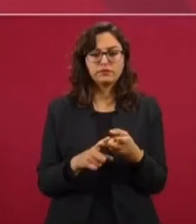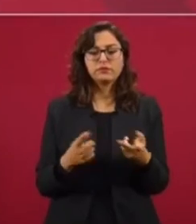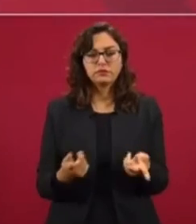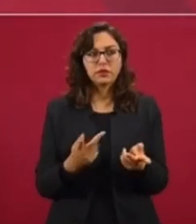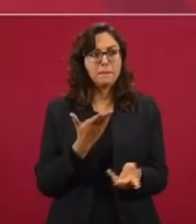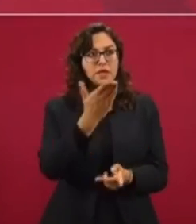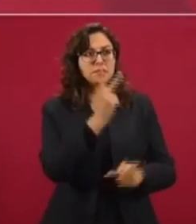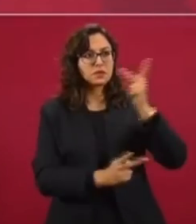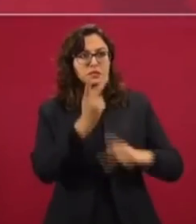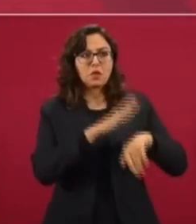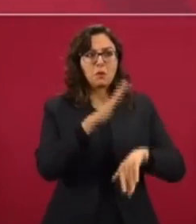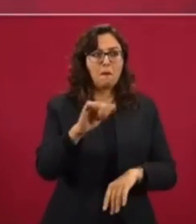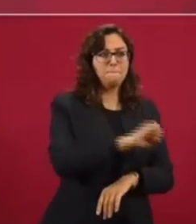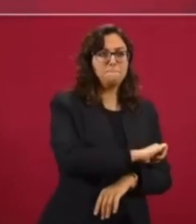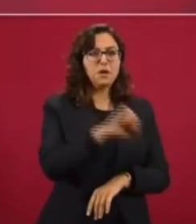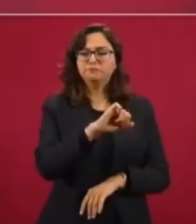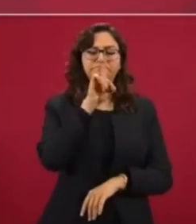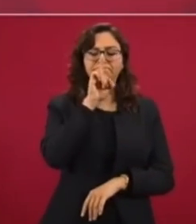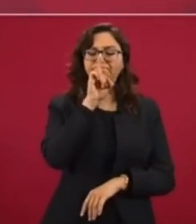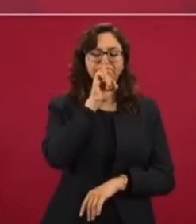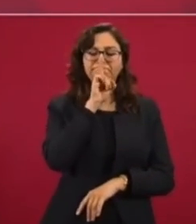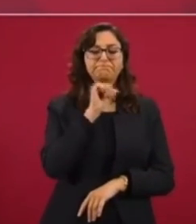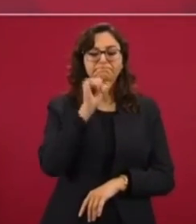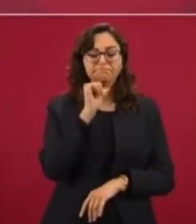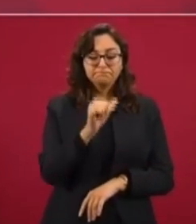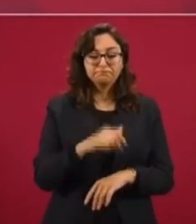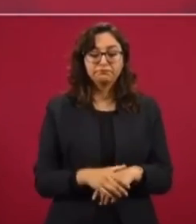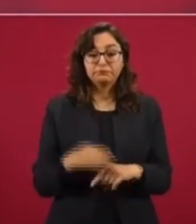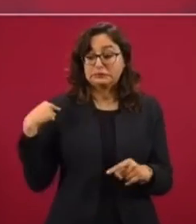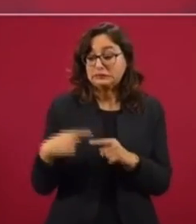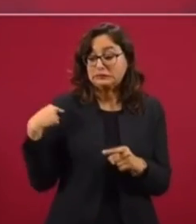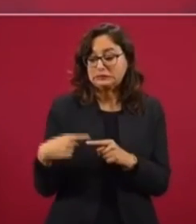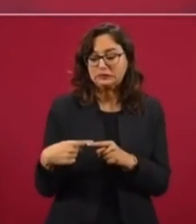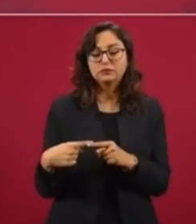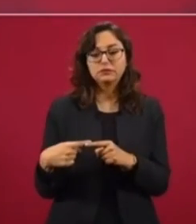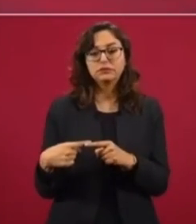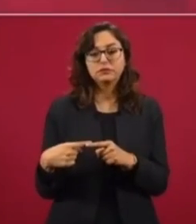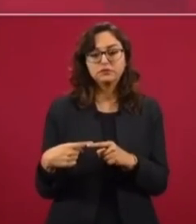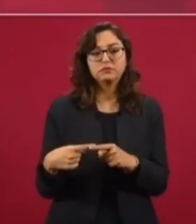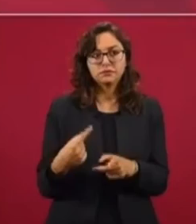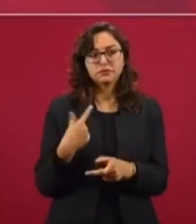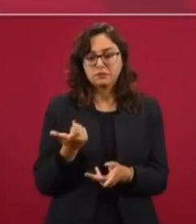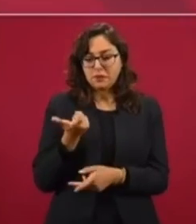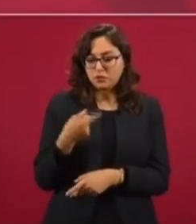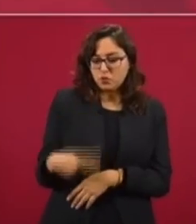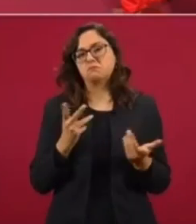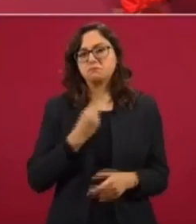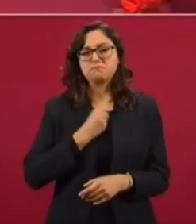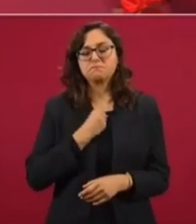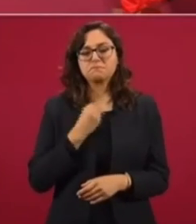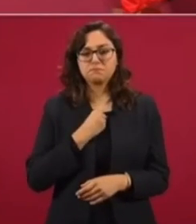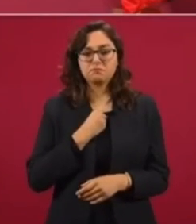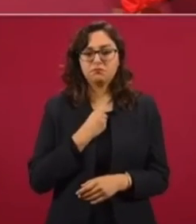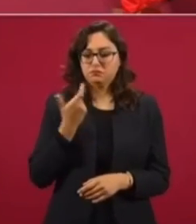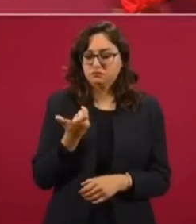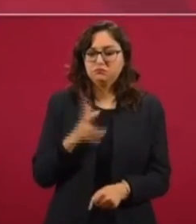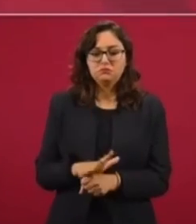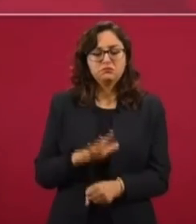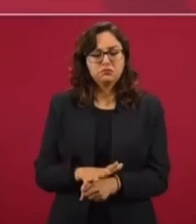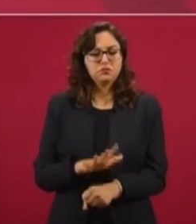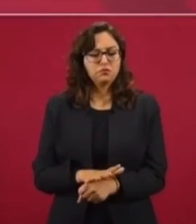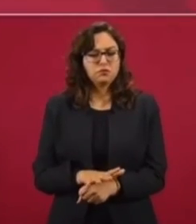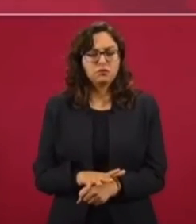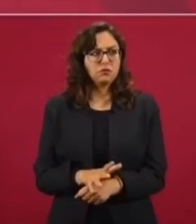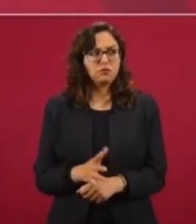deuda. No se nos disparó. Ahora, en estos últimos tiempos, se ha venido apreciando el peso. Tenemos finanzas públicas sanas,